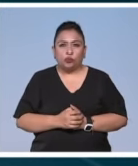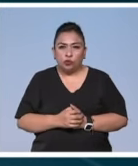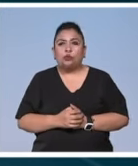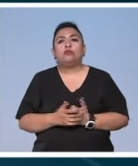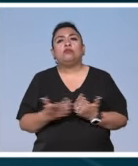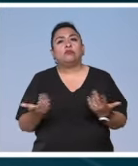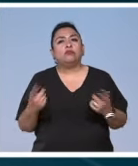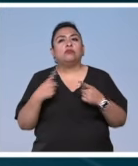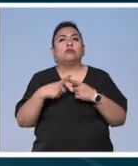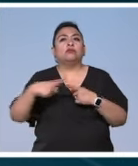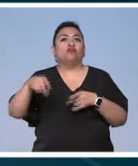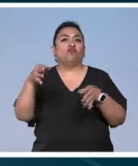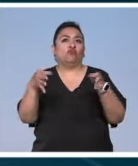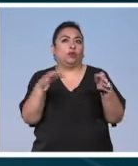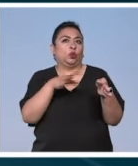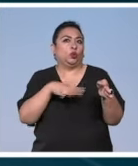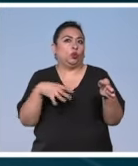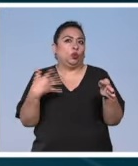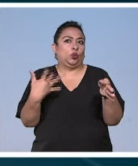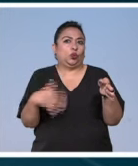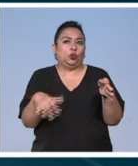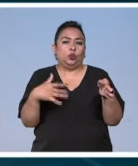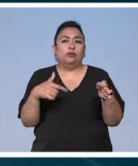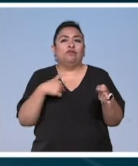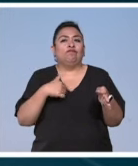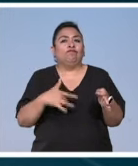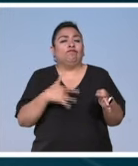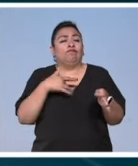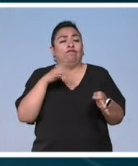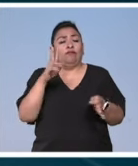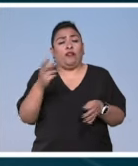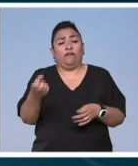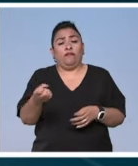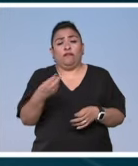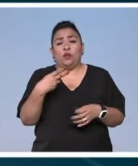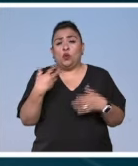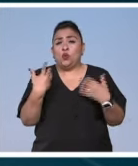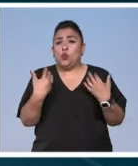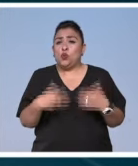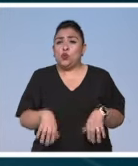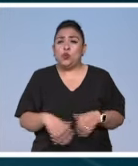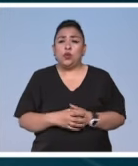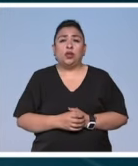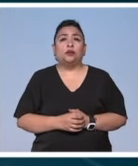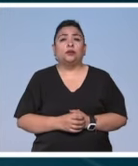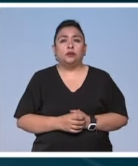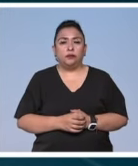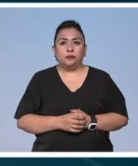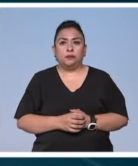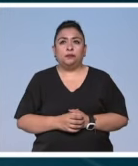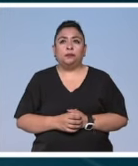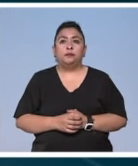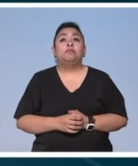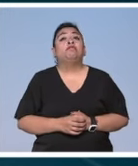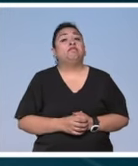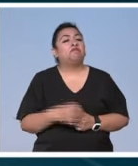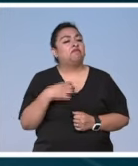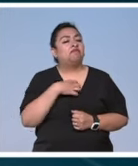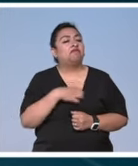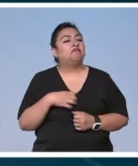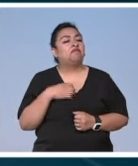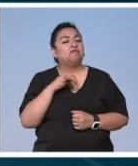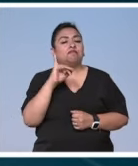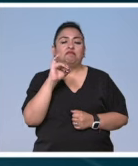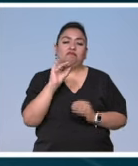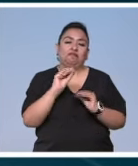de tres increíbles jurados. Y me siento sumamente honrado, muy contento, porque pues